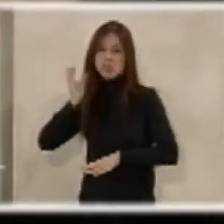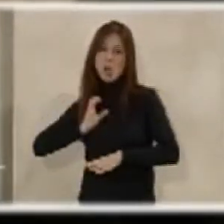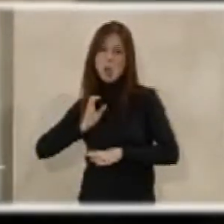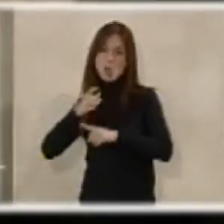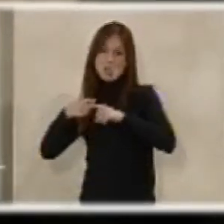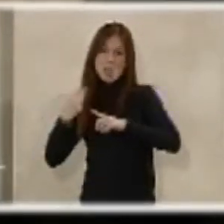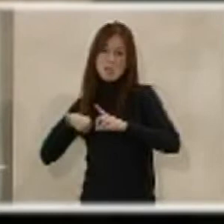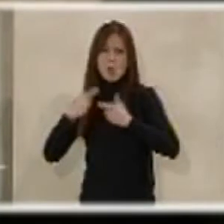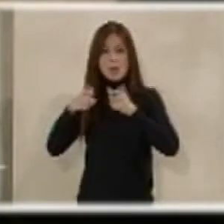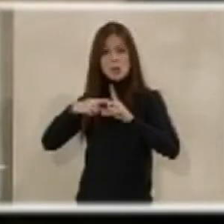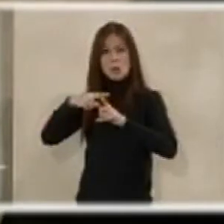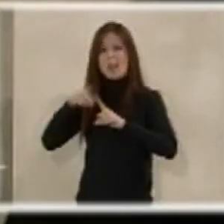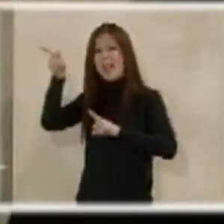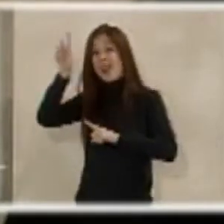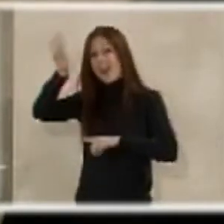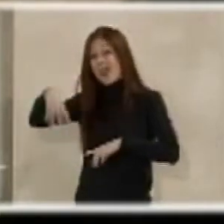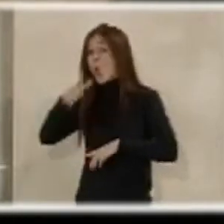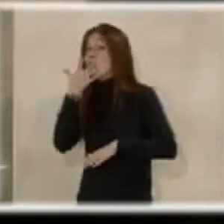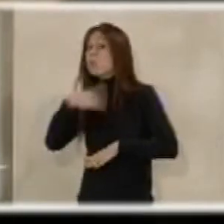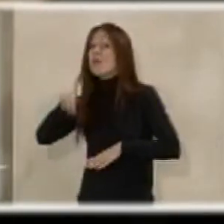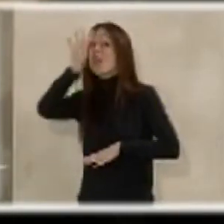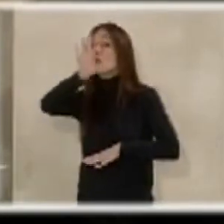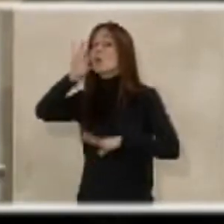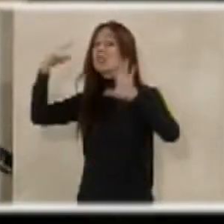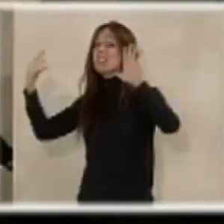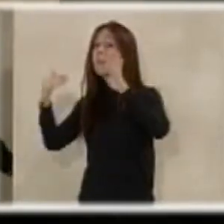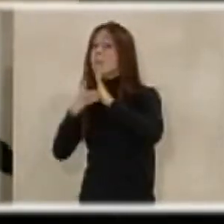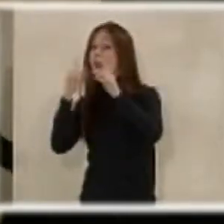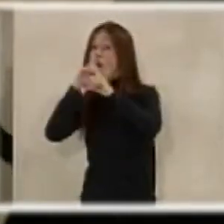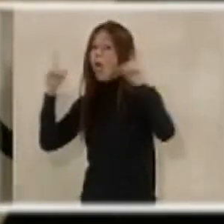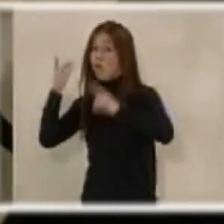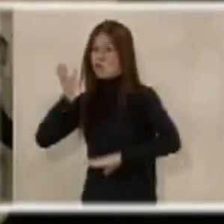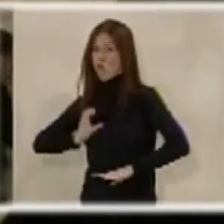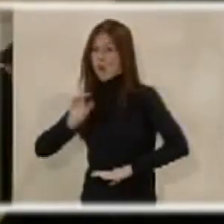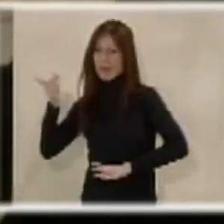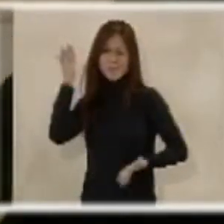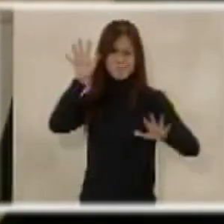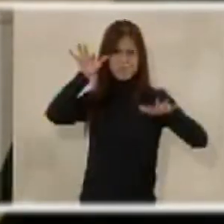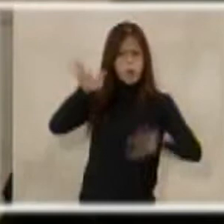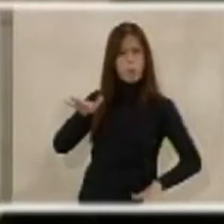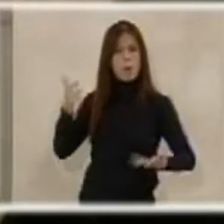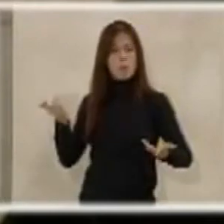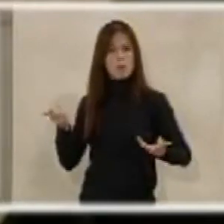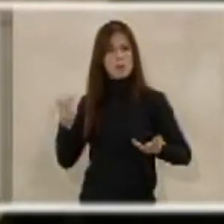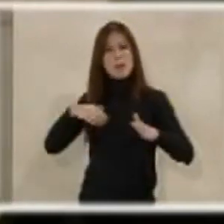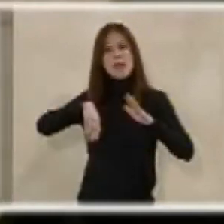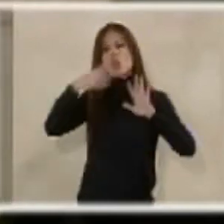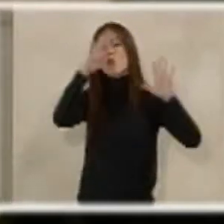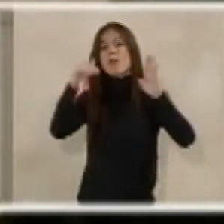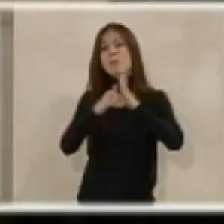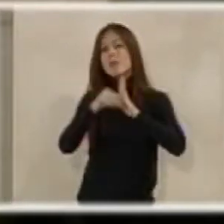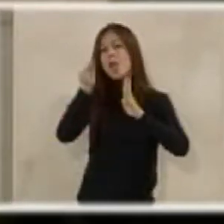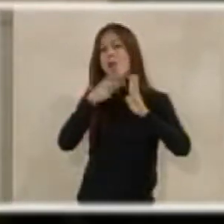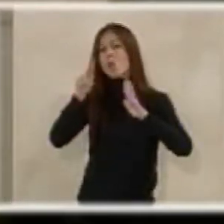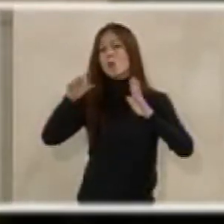medio a esa misma categoría, puede estar en 56.000 euros al año. Un diferencial de más de 9